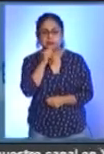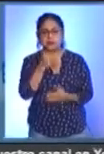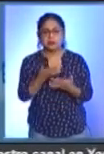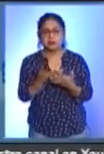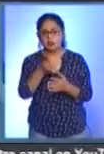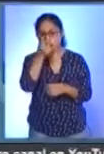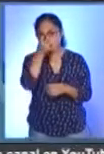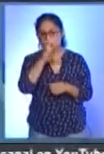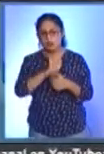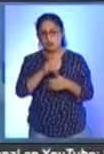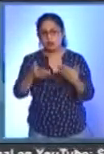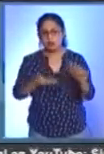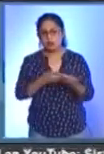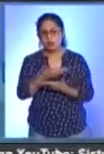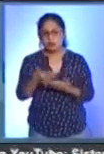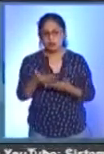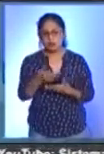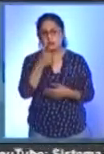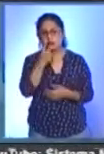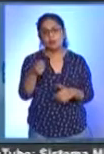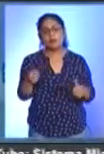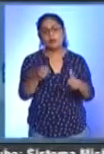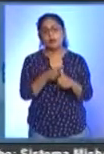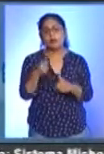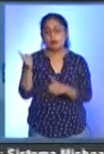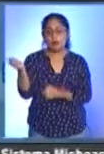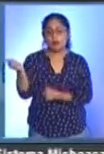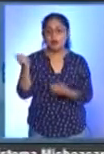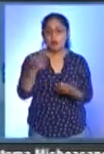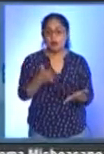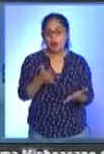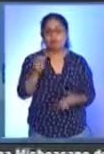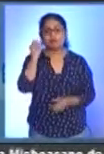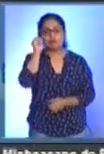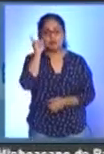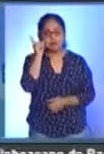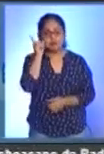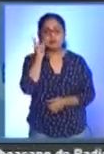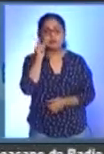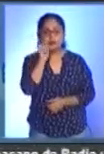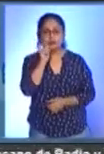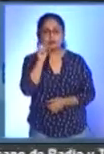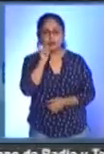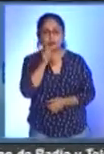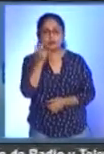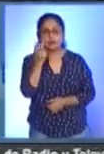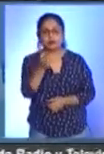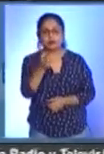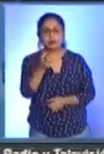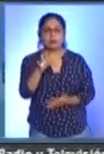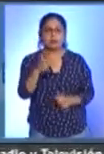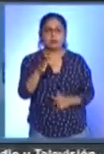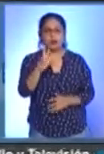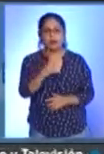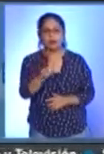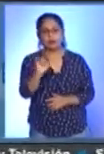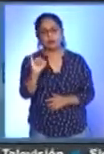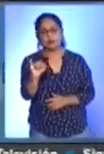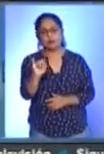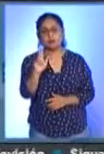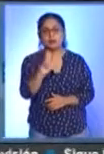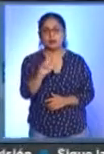Salud, Carlos Ramos Esquivel, primero debe de llegar el biológico a la entidad. Por lo general, esto es los martes y jueves y,